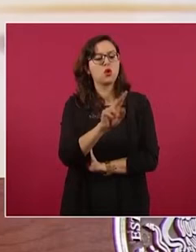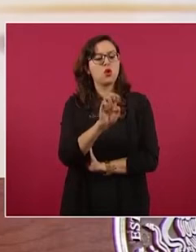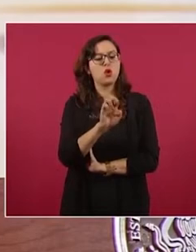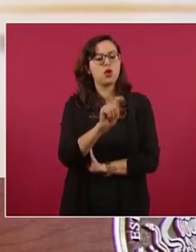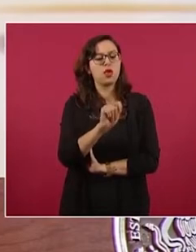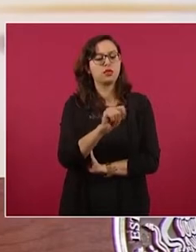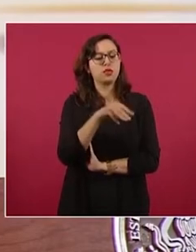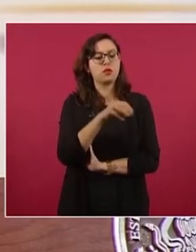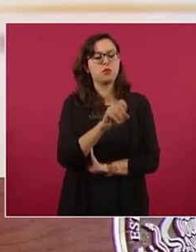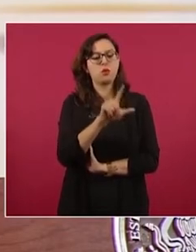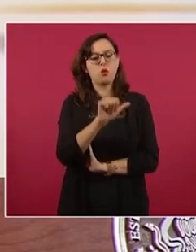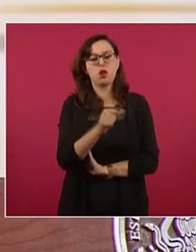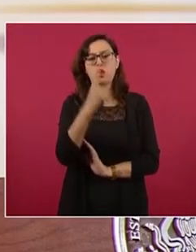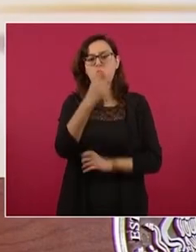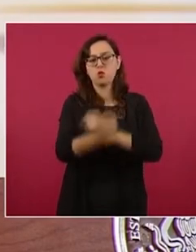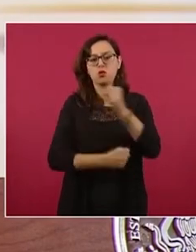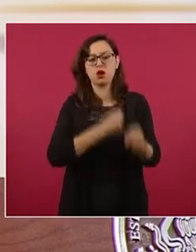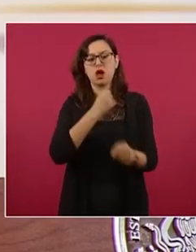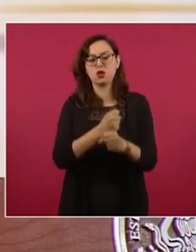al año